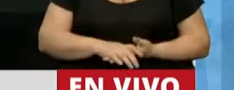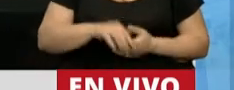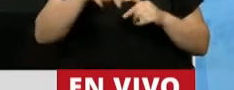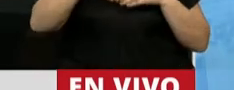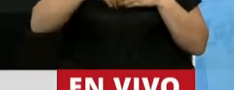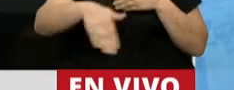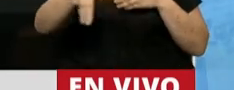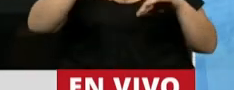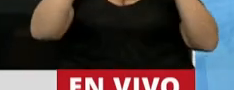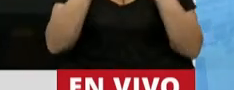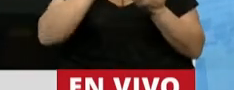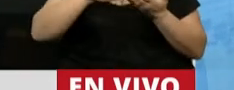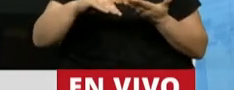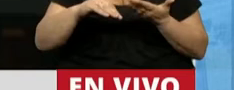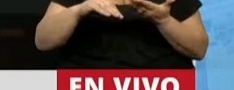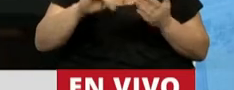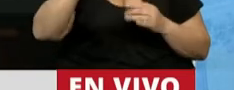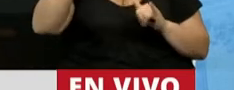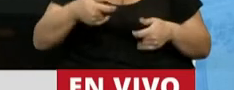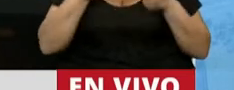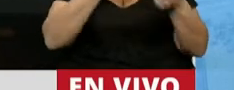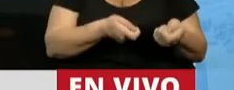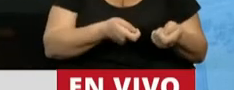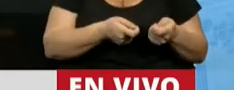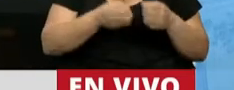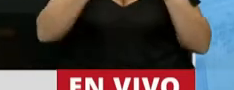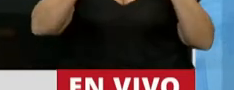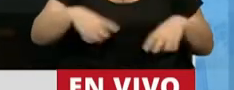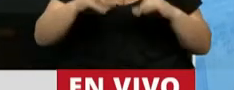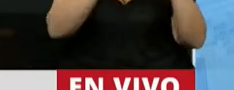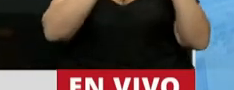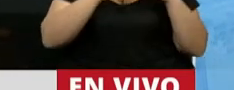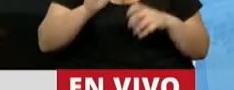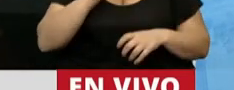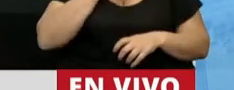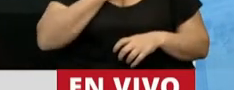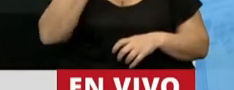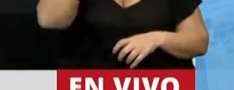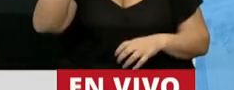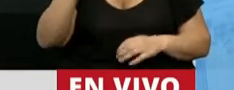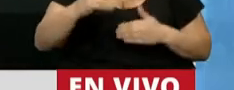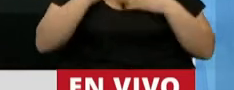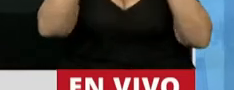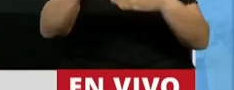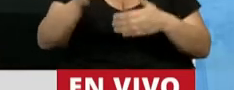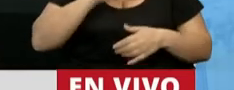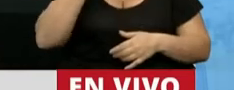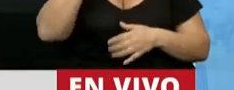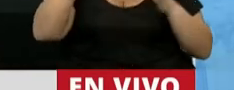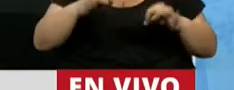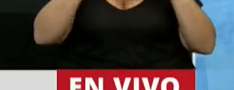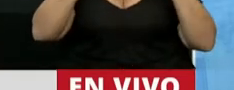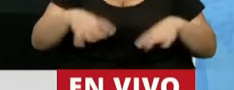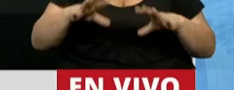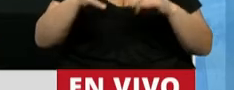partir de allí la Cámara de Diputados adhirió. Recién tuvimos sesiones el día 13 de mayo. El día 13 de mayo